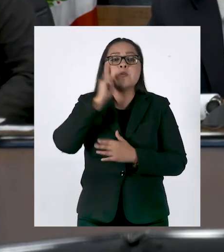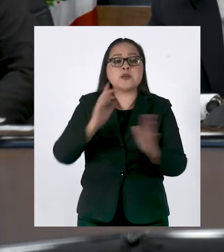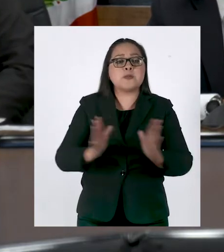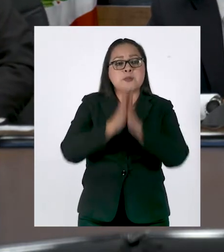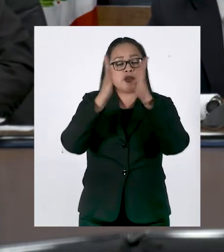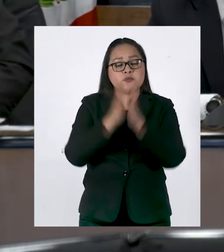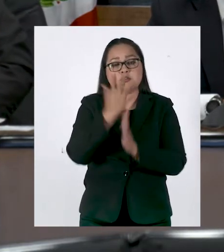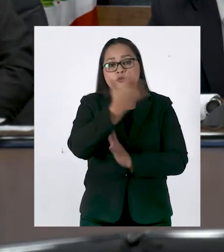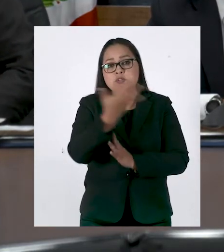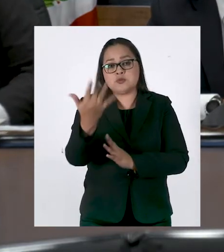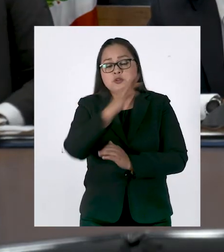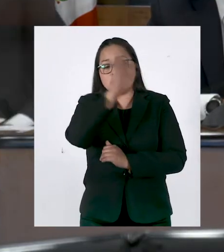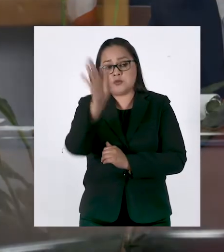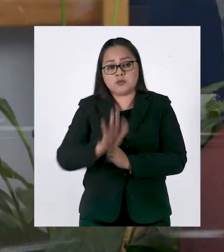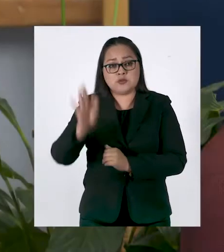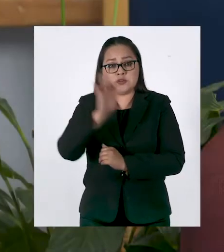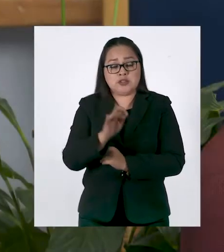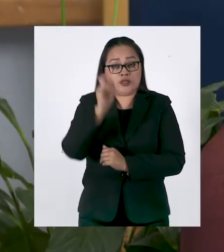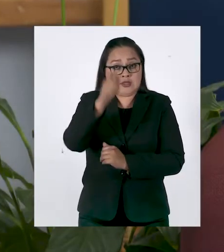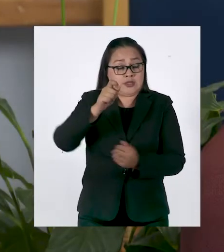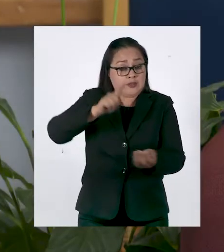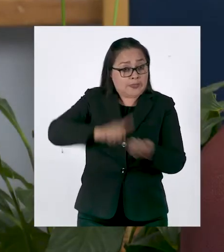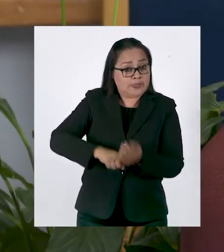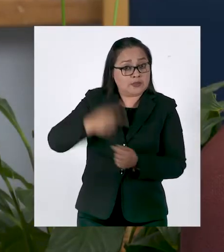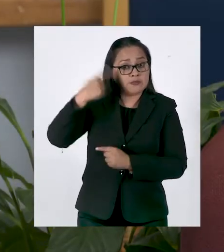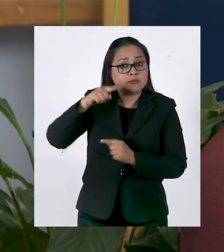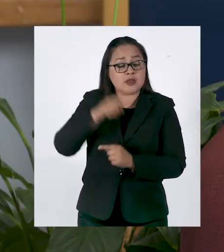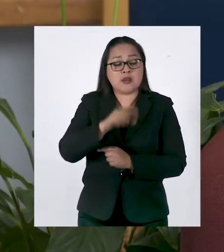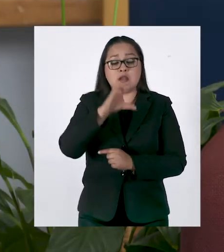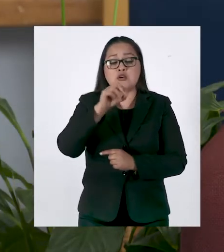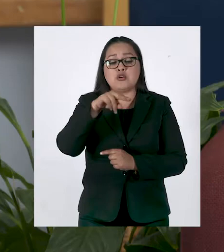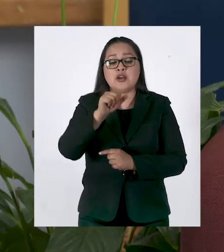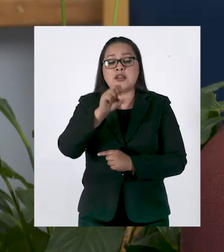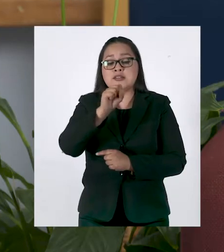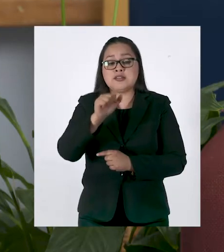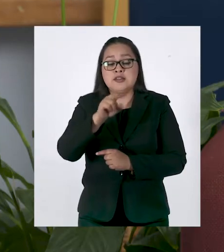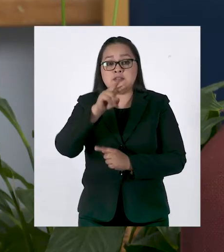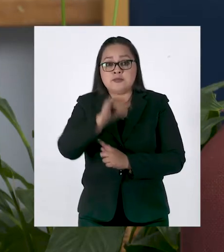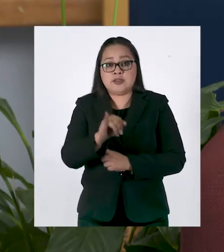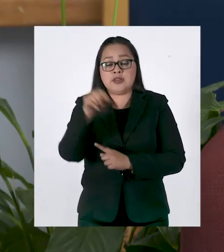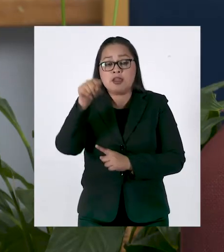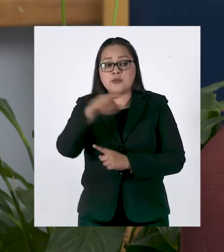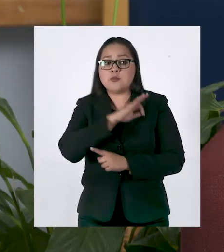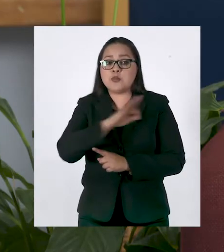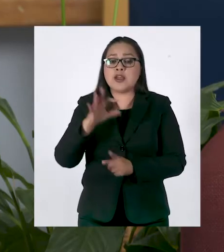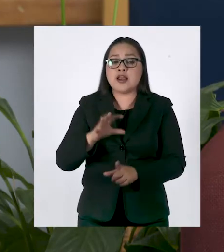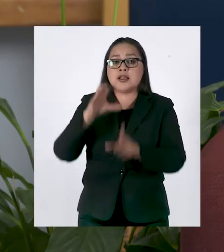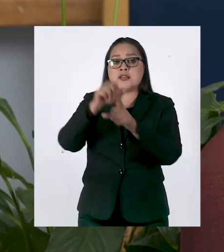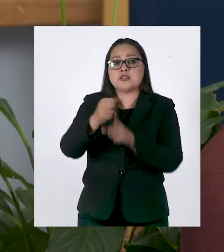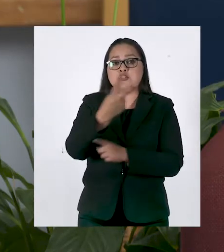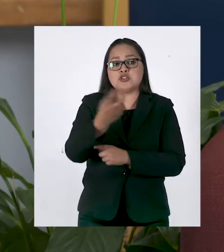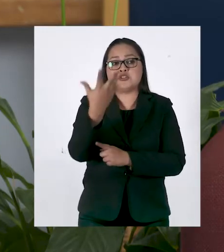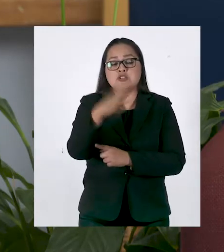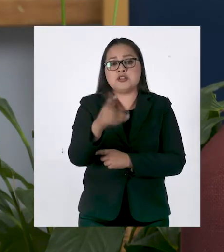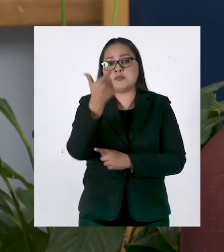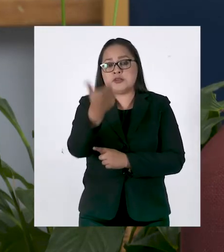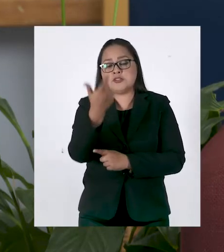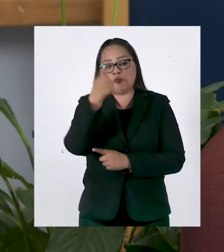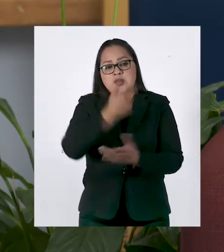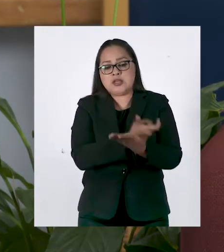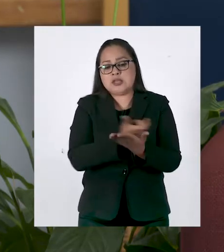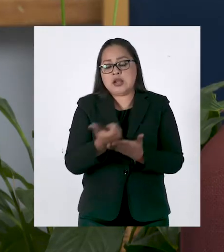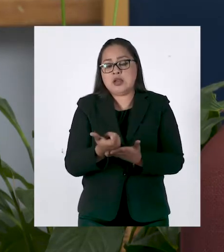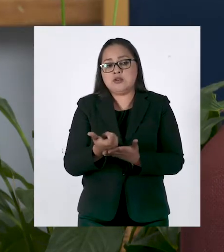secundarias que tienen que ver con la paridad. Vamos a presentar reformas que se hagan a las funciones y atribuciones del CONASAMI para que